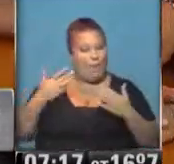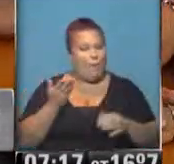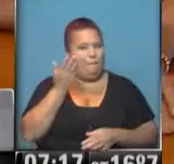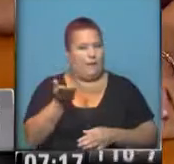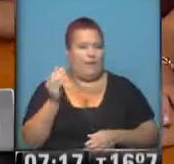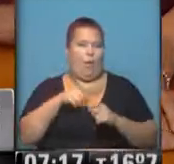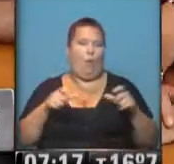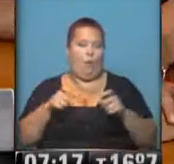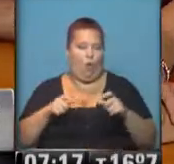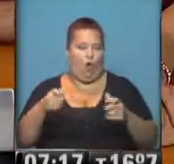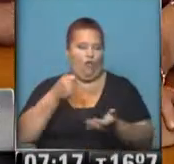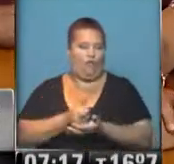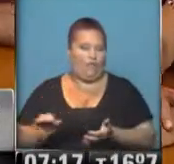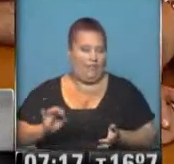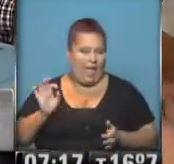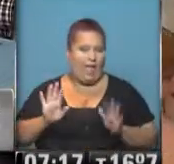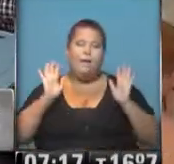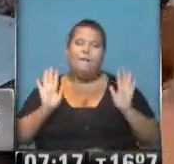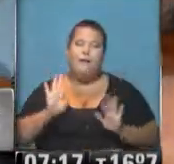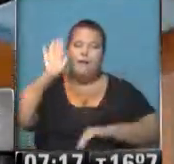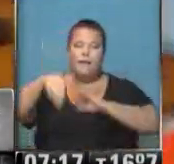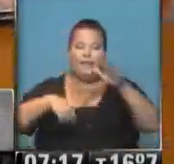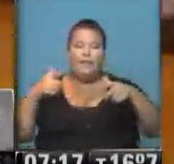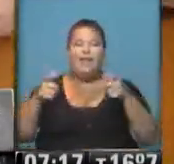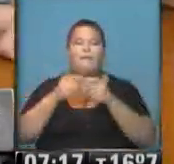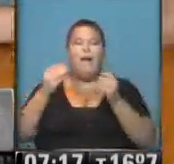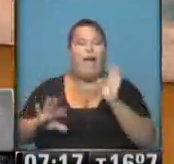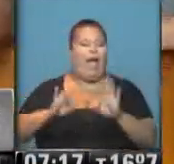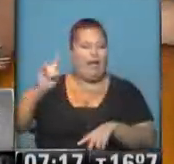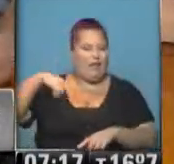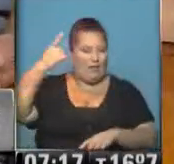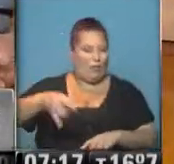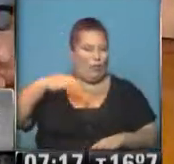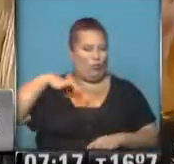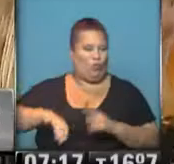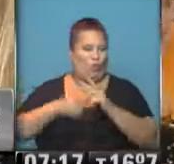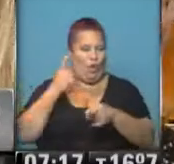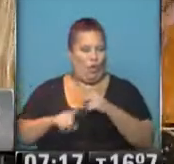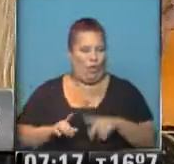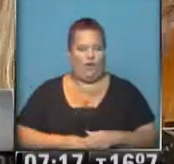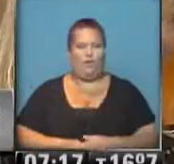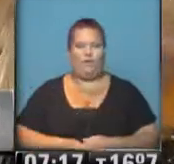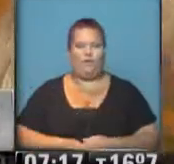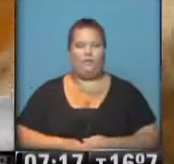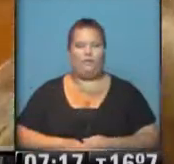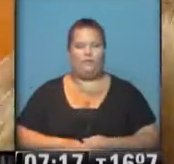un bono de fin de año. Pero la convocatoria es para lo que será paritarias del año entrante.